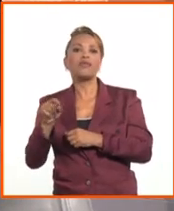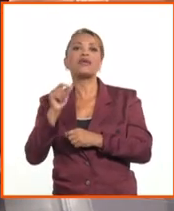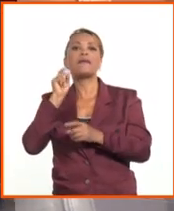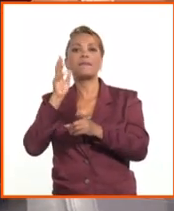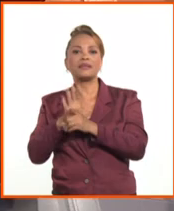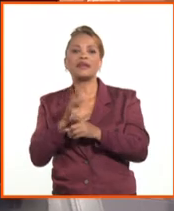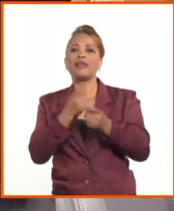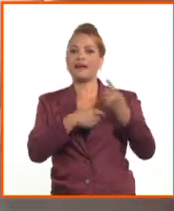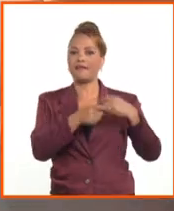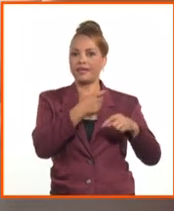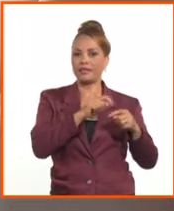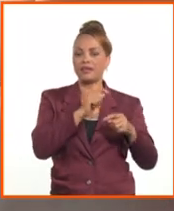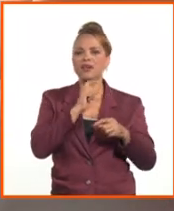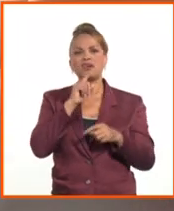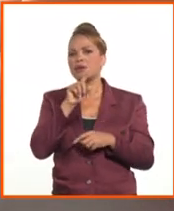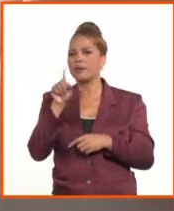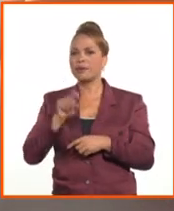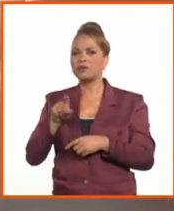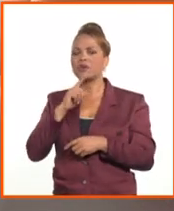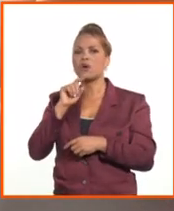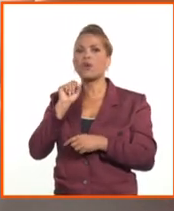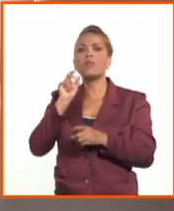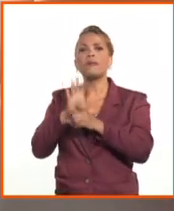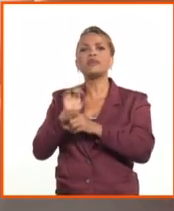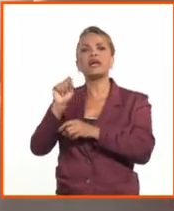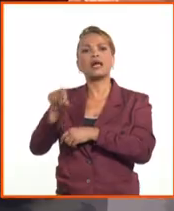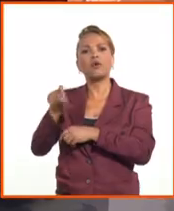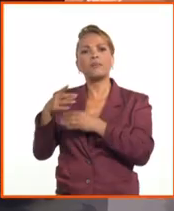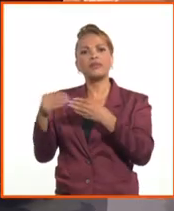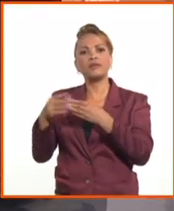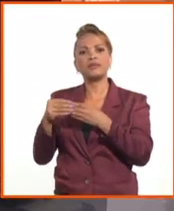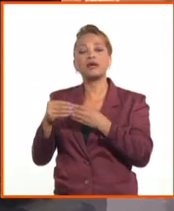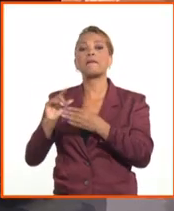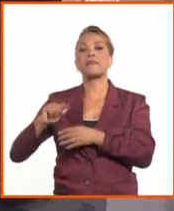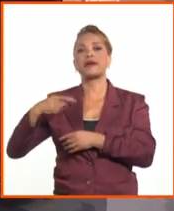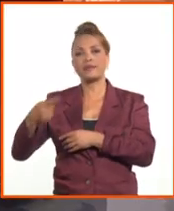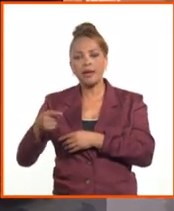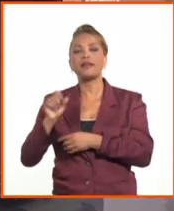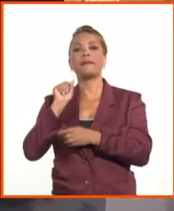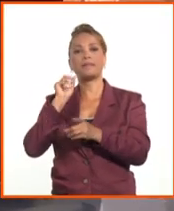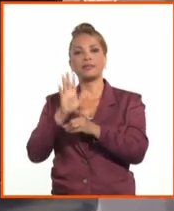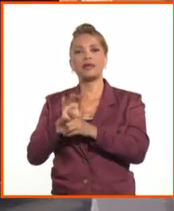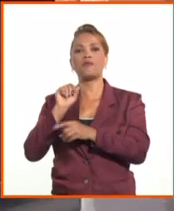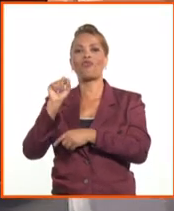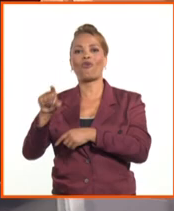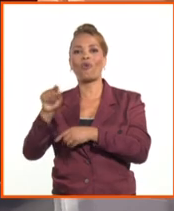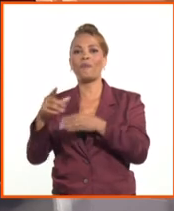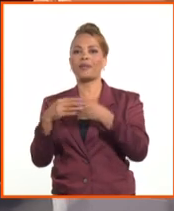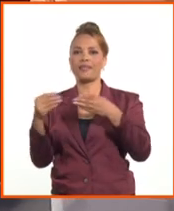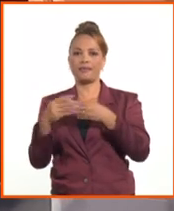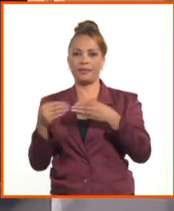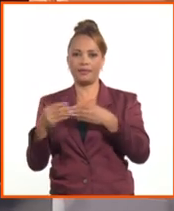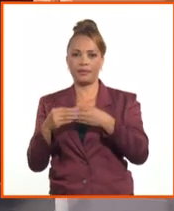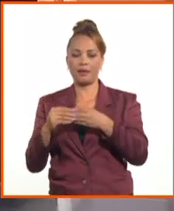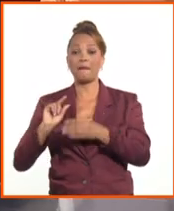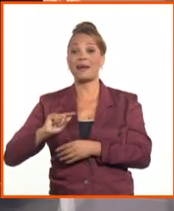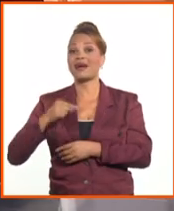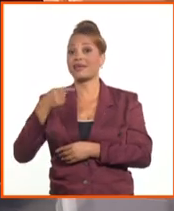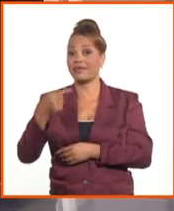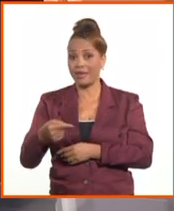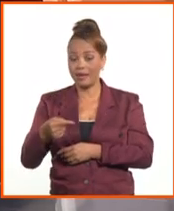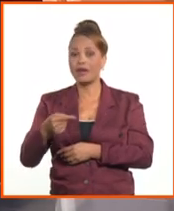venta de divisas. ¿Cuándo empezaría la compra? La compra de divisas la vamos a iniciar mañana. La compra de divisas la estamos iniciando mañana,